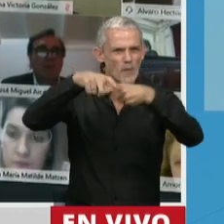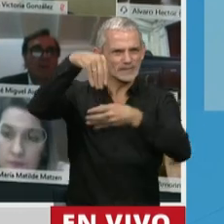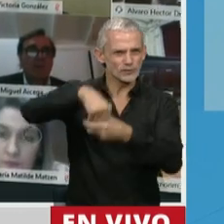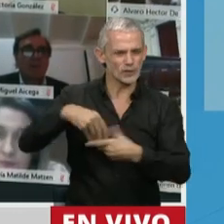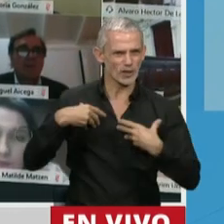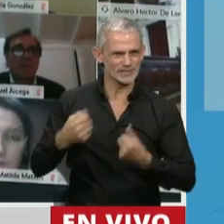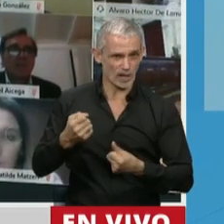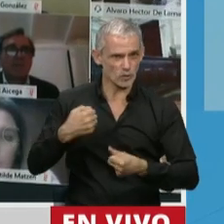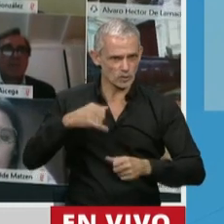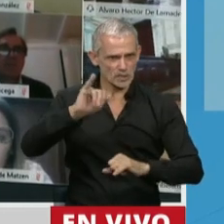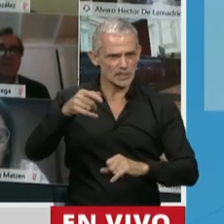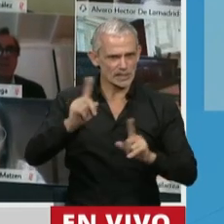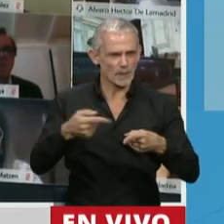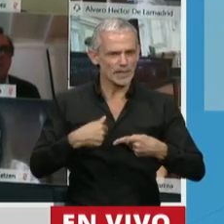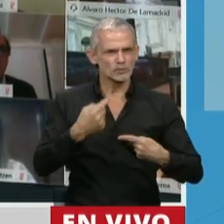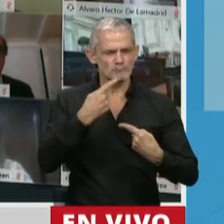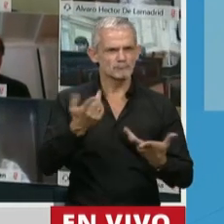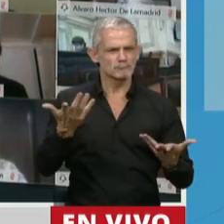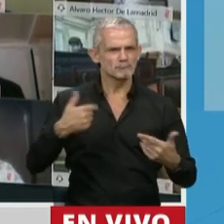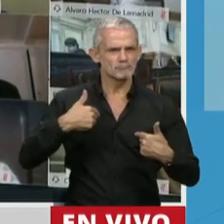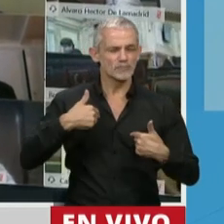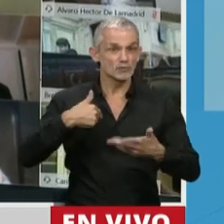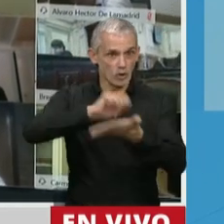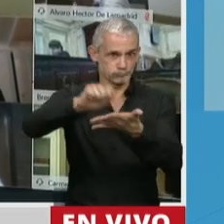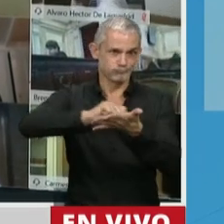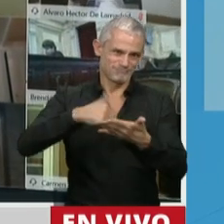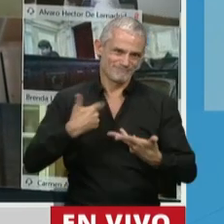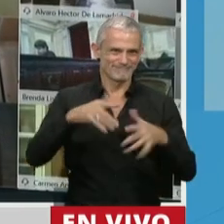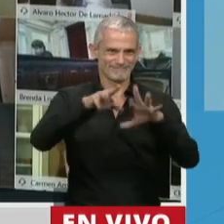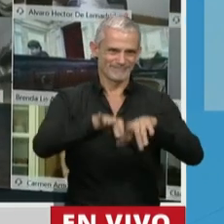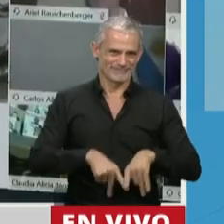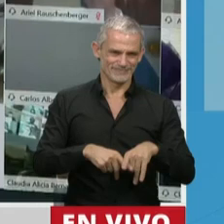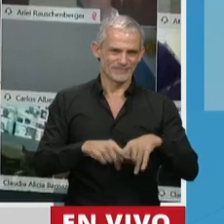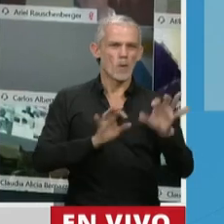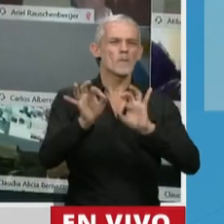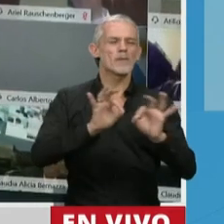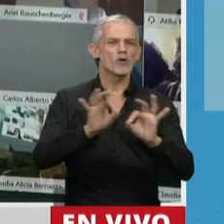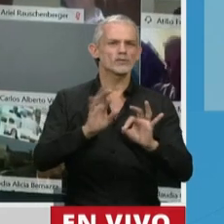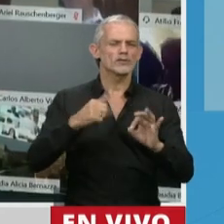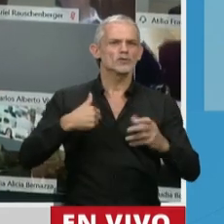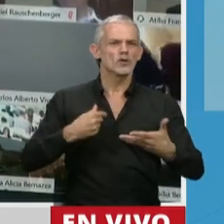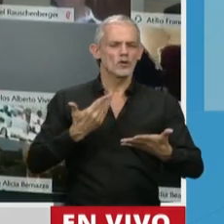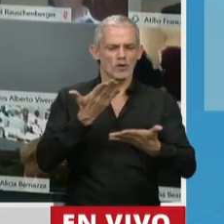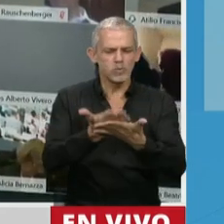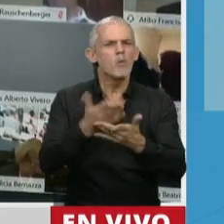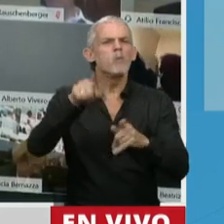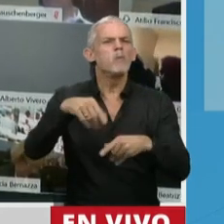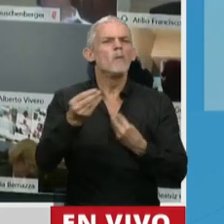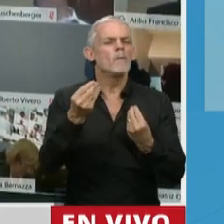Y tengo que reconocer también, Presidente, que en mi caso como autor del proyecto una de las cosas que me llevó a presentar este proyecto